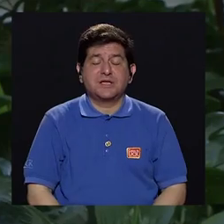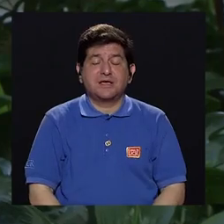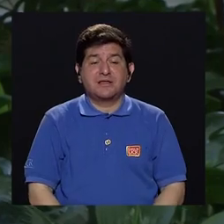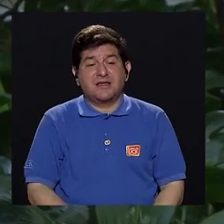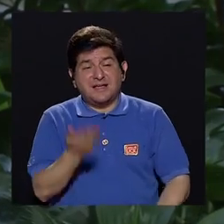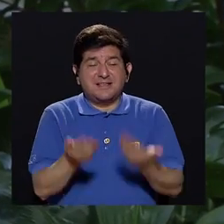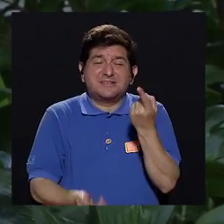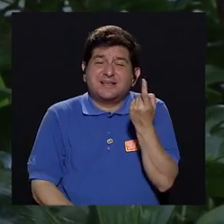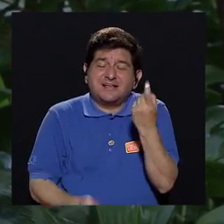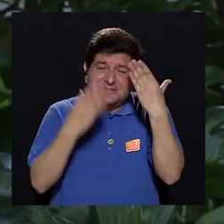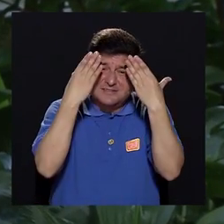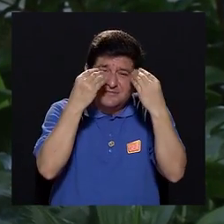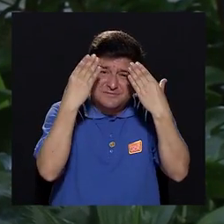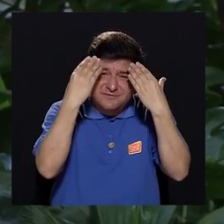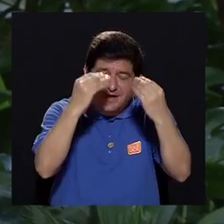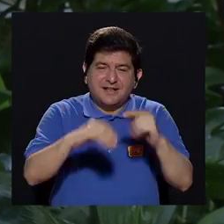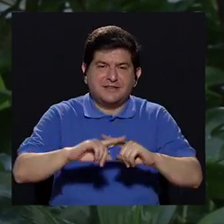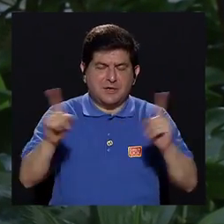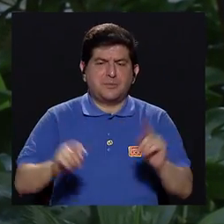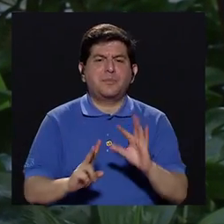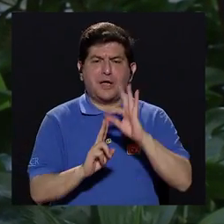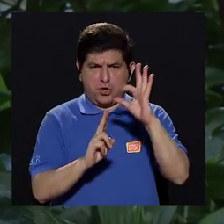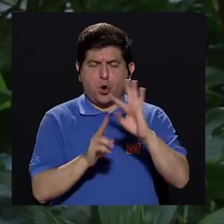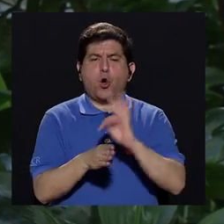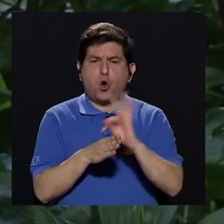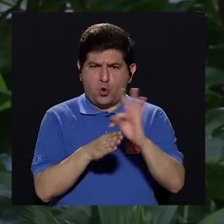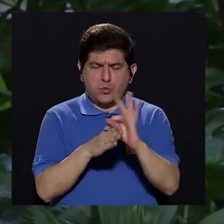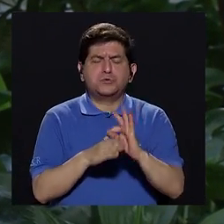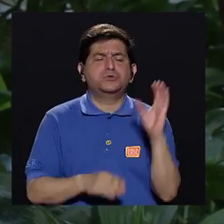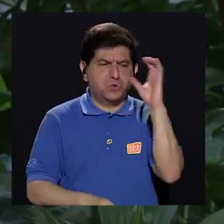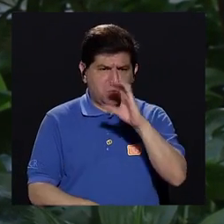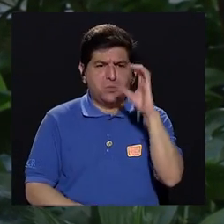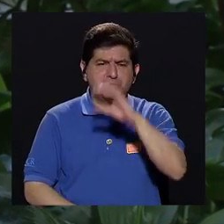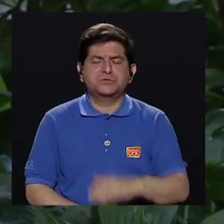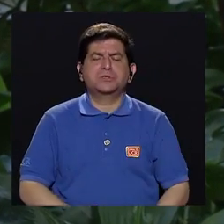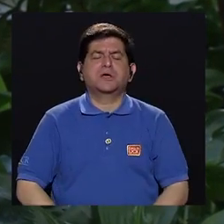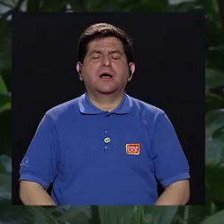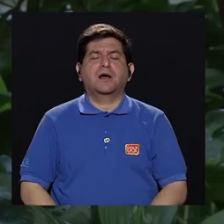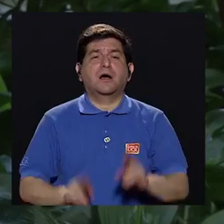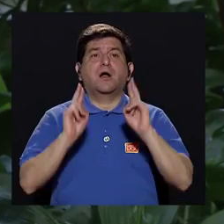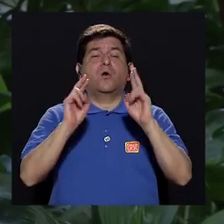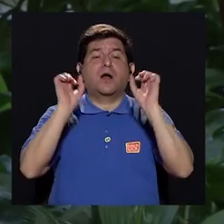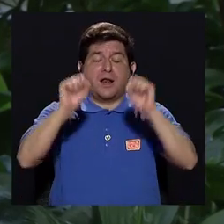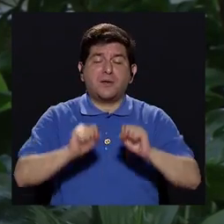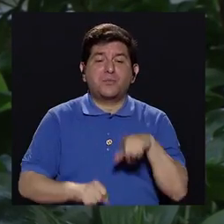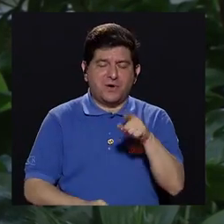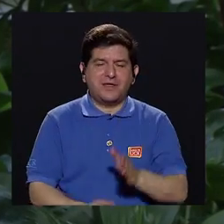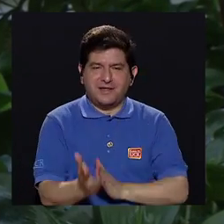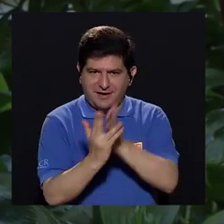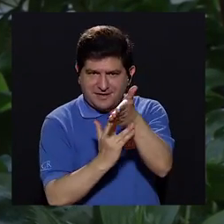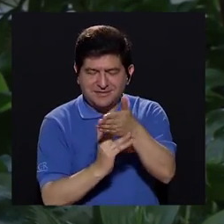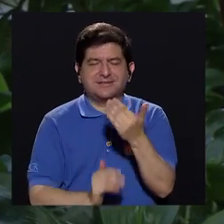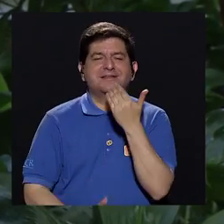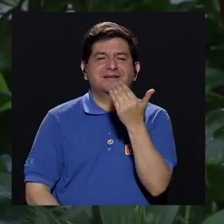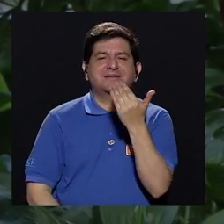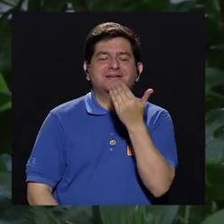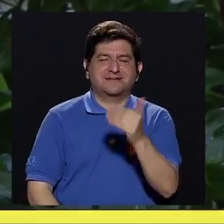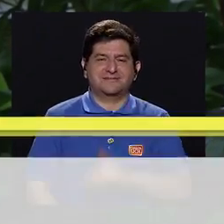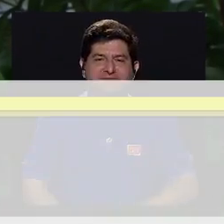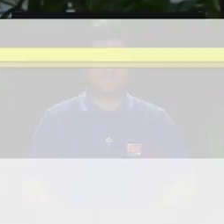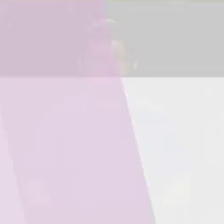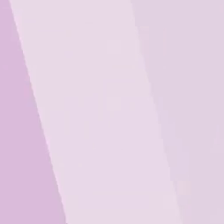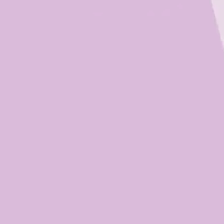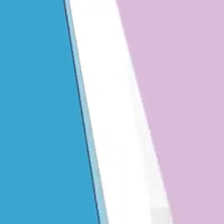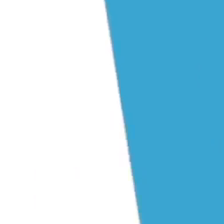información tal vez pero que hay una opción terapéutica que buscar ojalá puedan accesar a ellas muchas gracias con todo